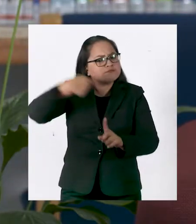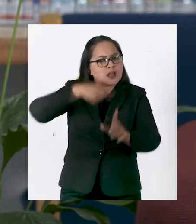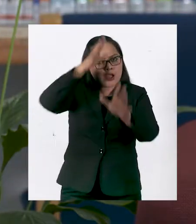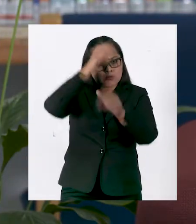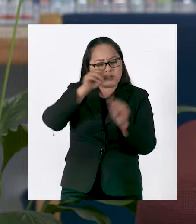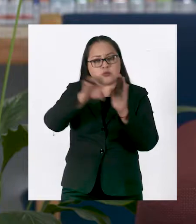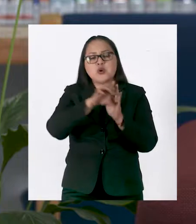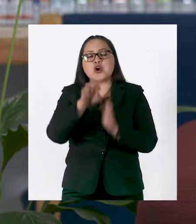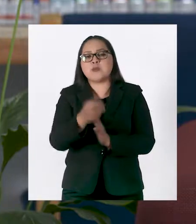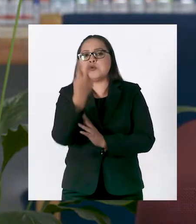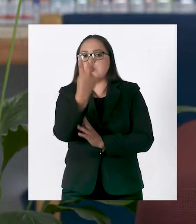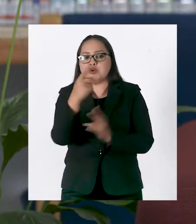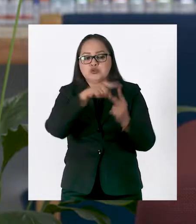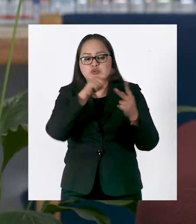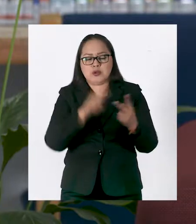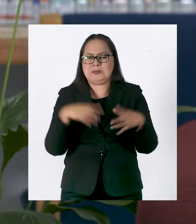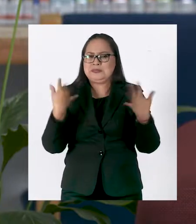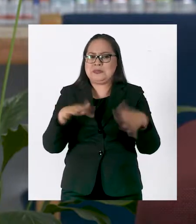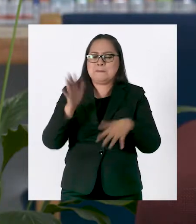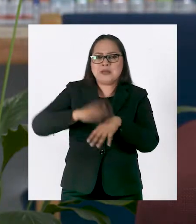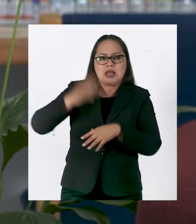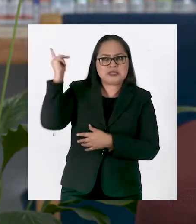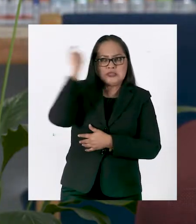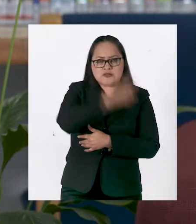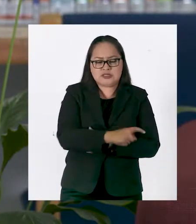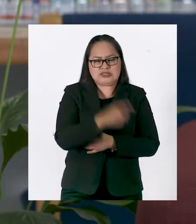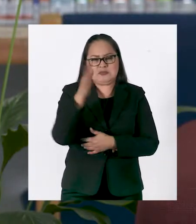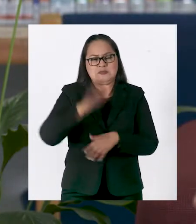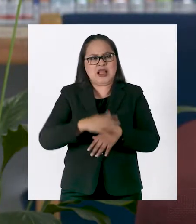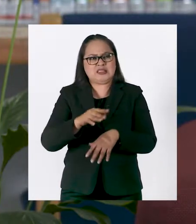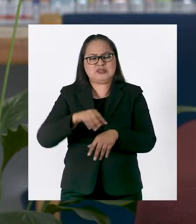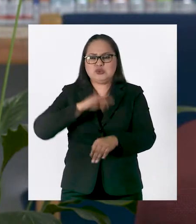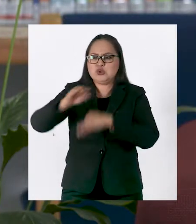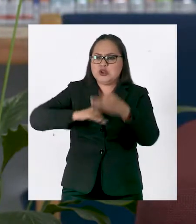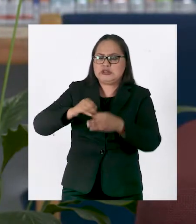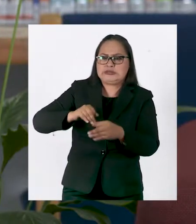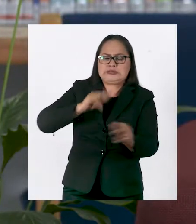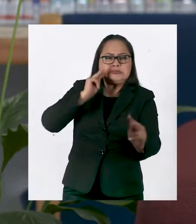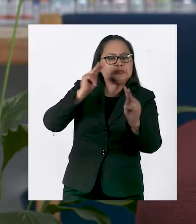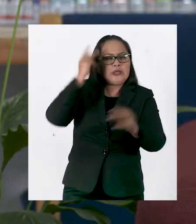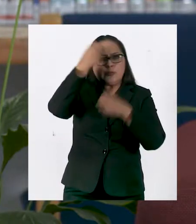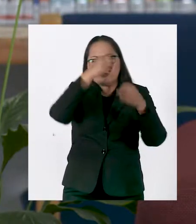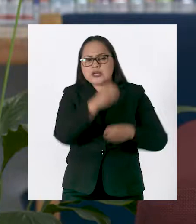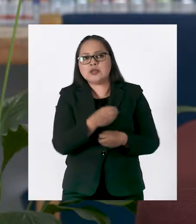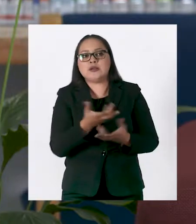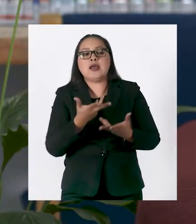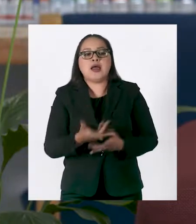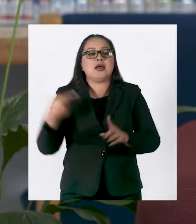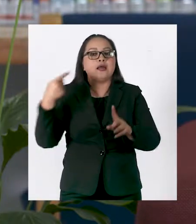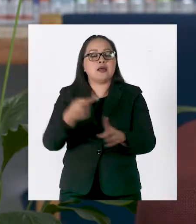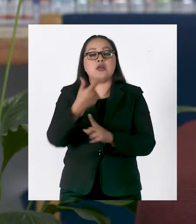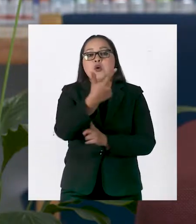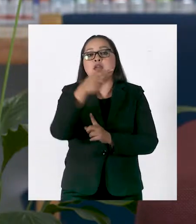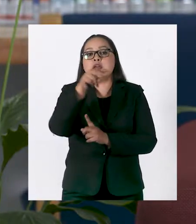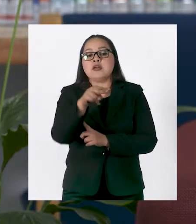consenso. Voy a poner dos ejemplos de las reformas más complicadas y más polémicas. La Guardia Nacional.